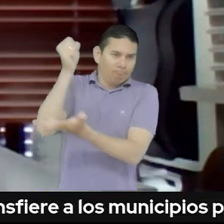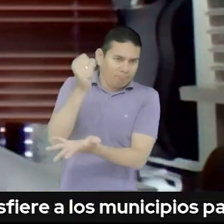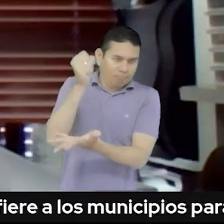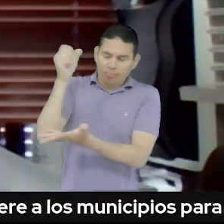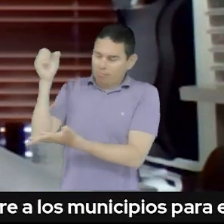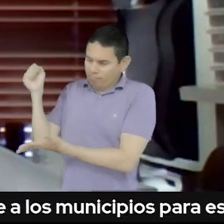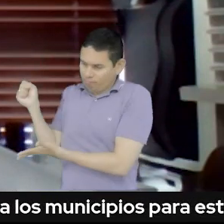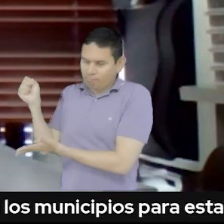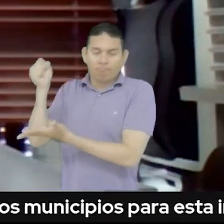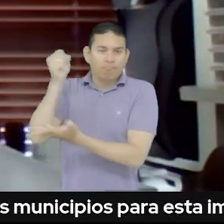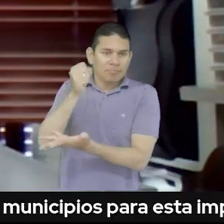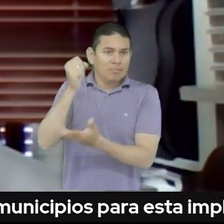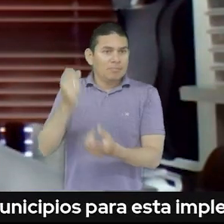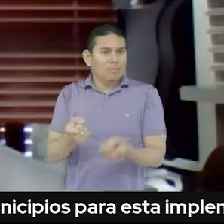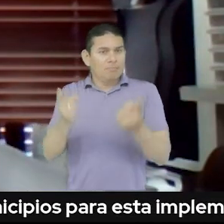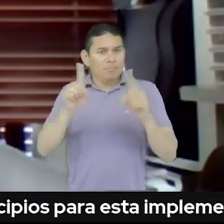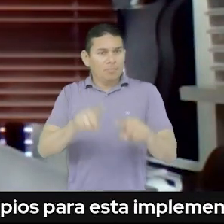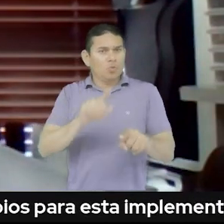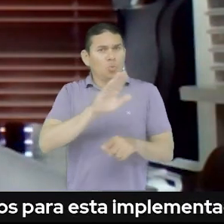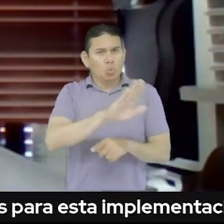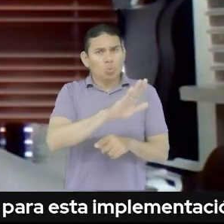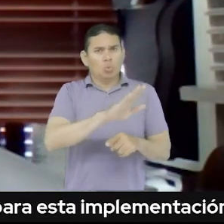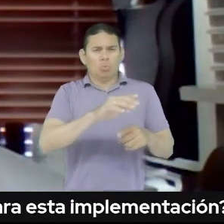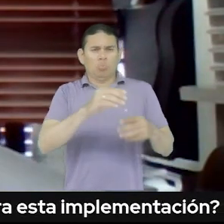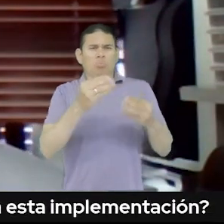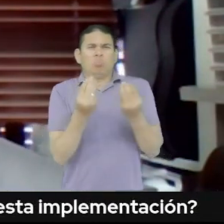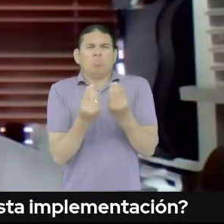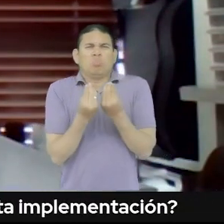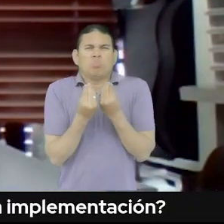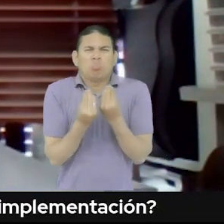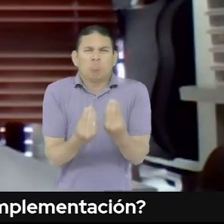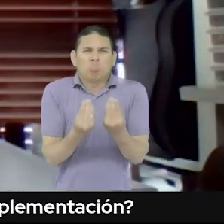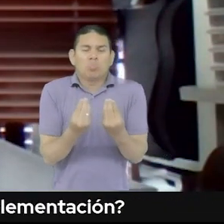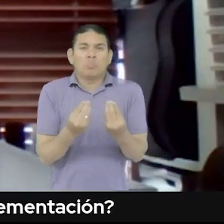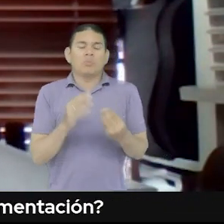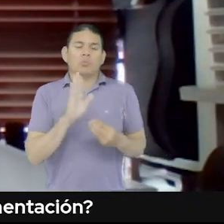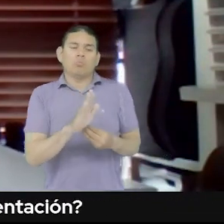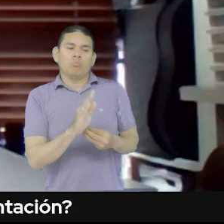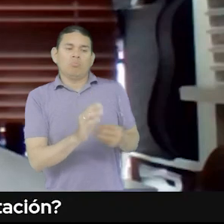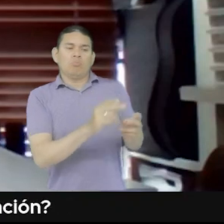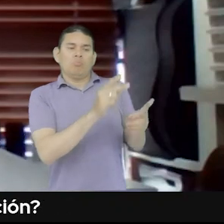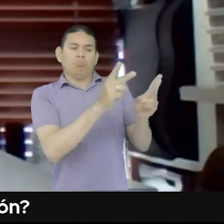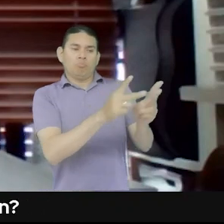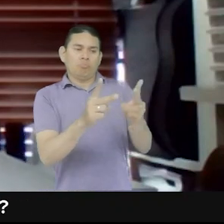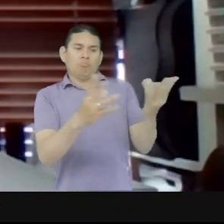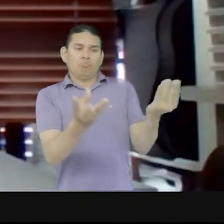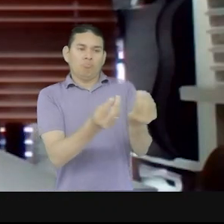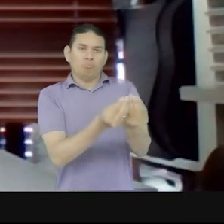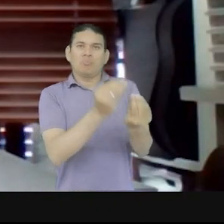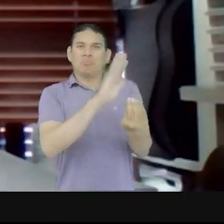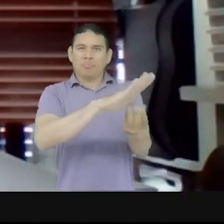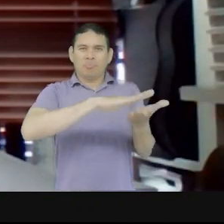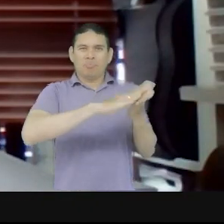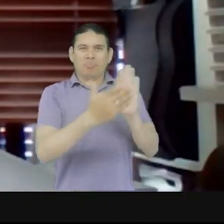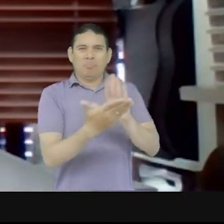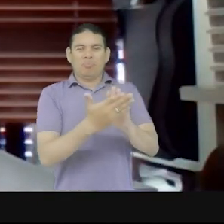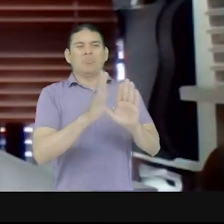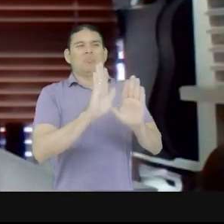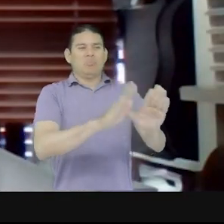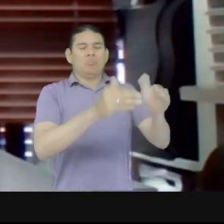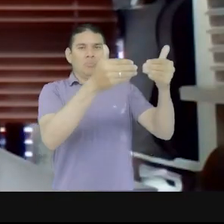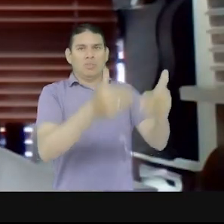recursos en la planeación territorial para que contemplen a la población con discapacidad. Y eso se logra